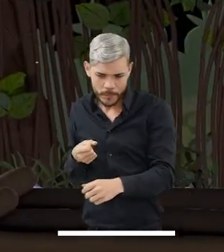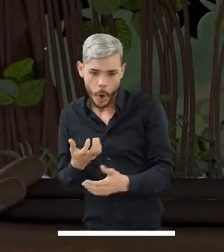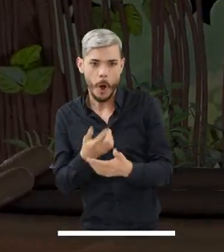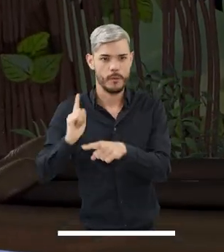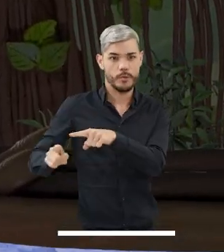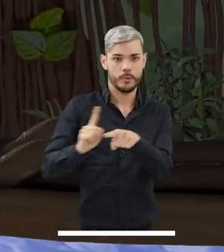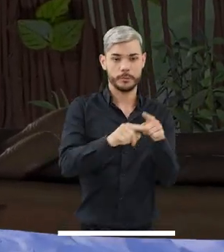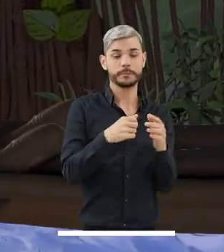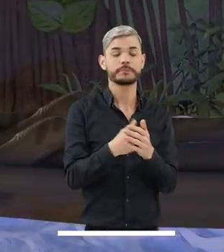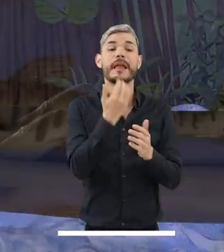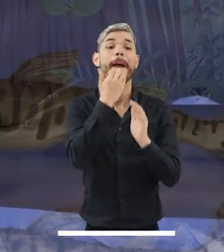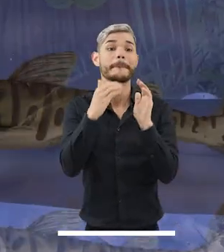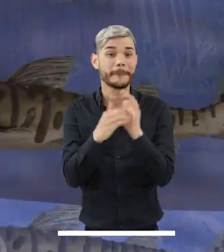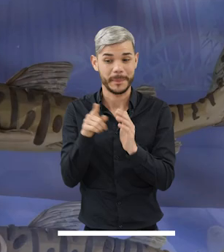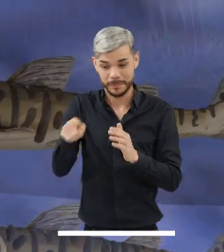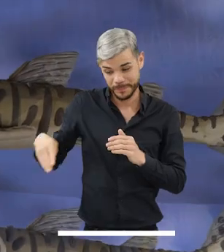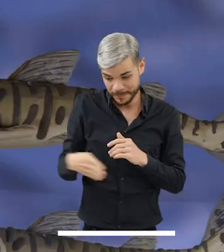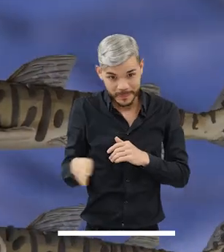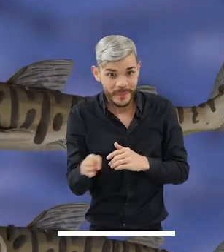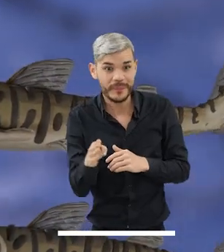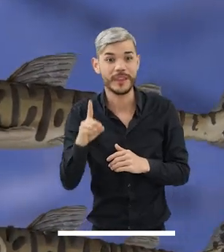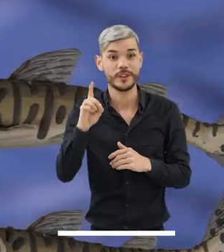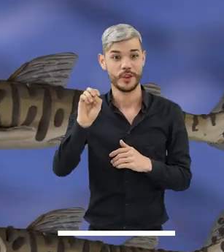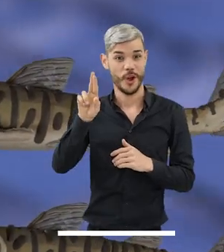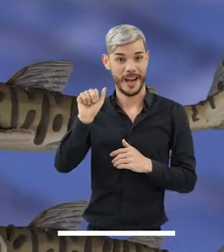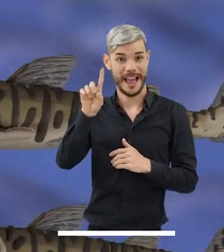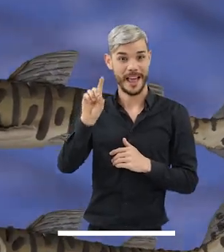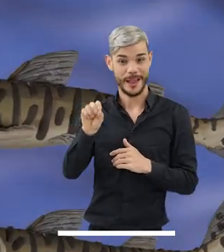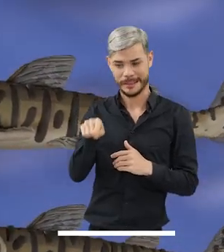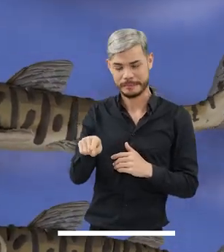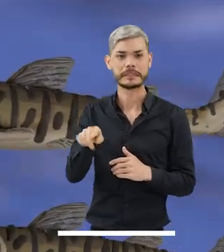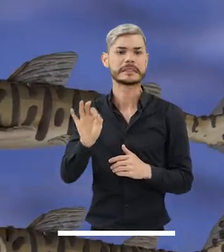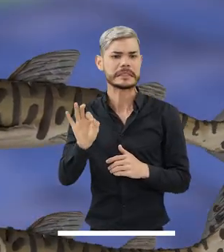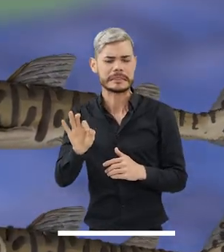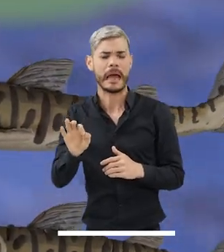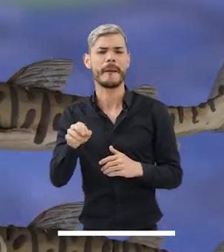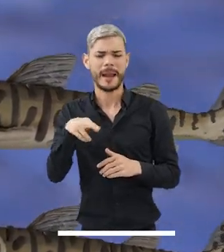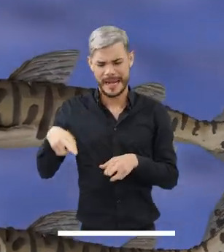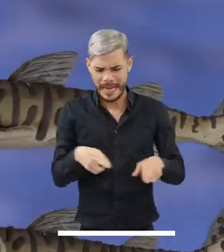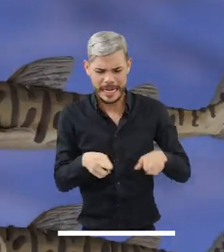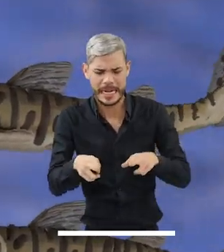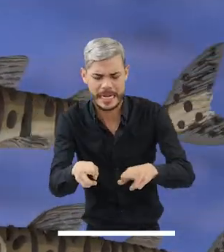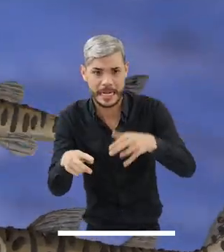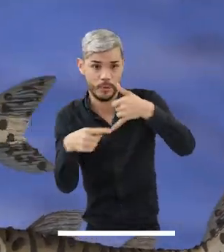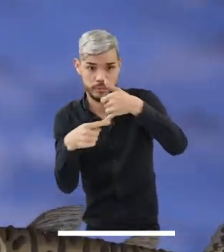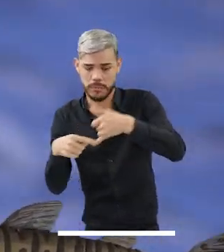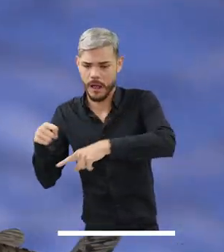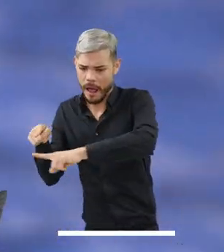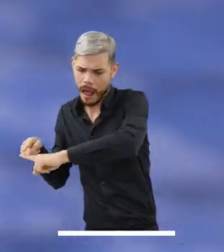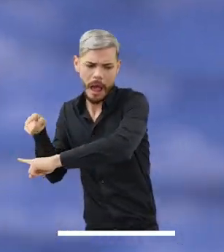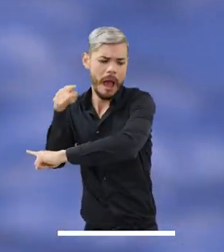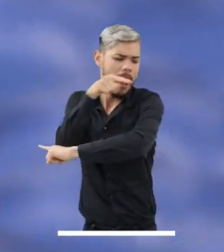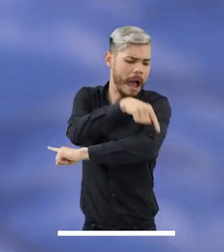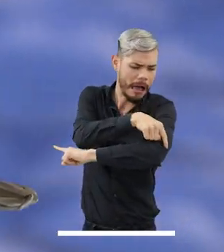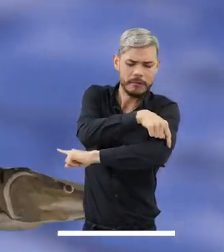las cabeceras de sus afluentes. Entre ellos el dorado que, durante su ciclo de vida, atraviesa el Amazonas de ida y vuelta ¡Gracias! ¡Gracias! Gracias.